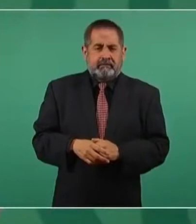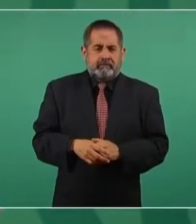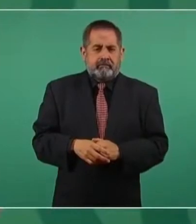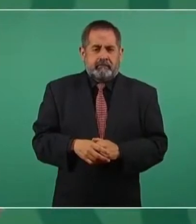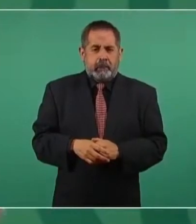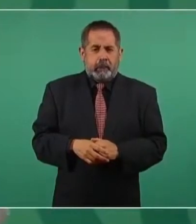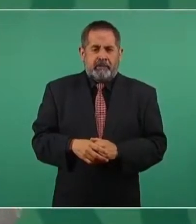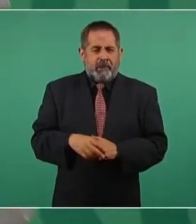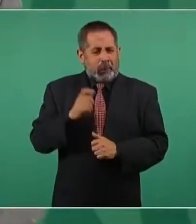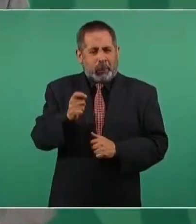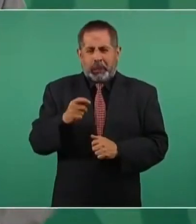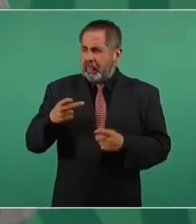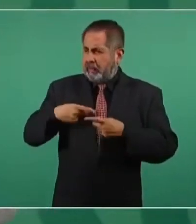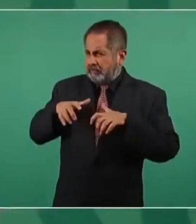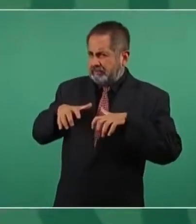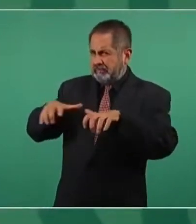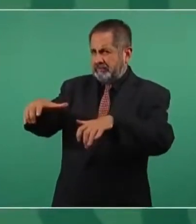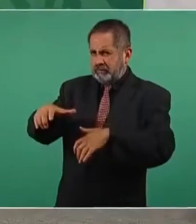¿y qué? no es sociedad